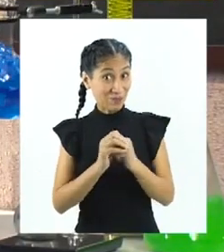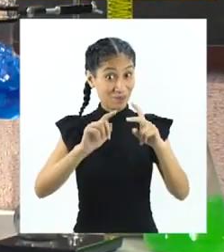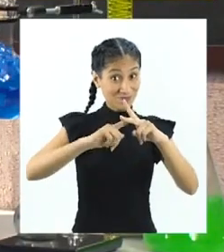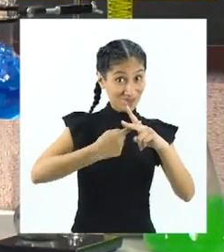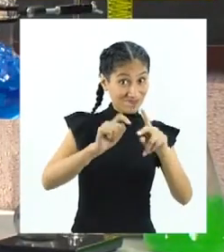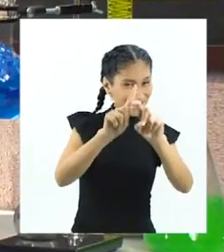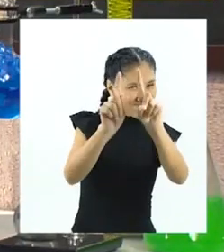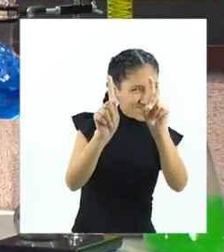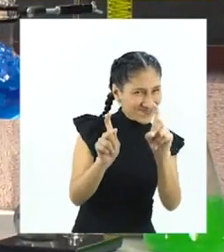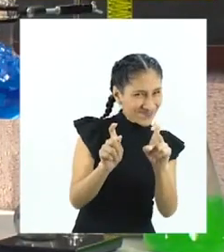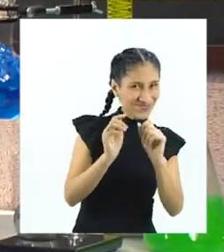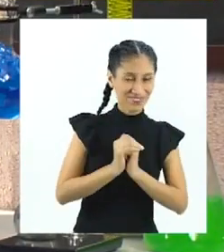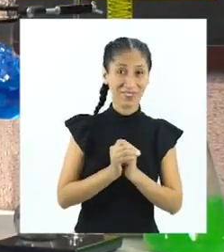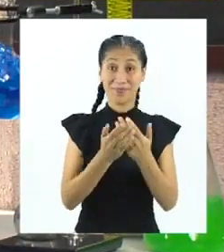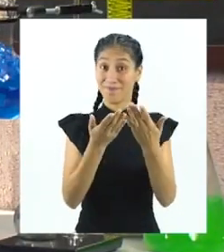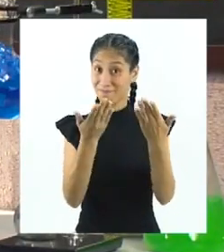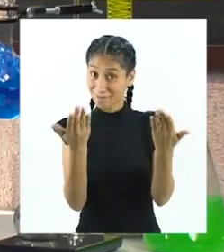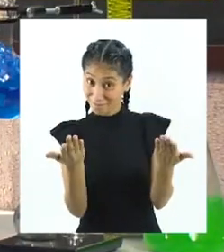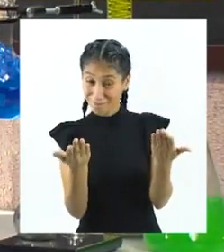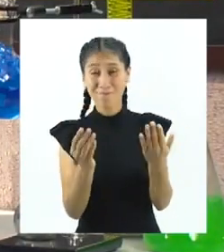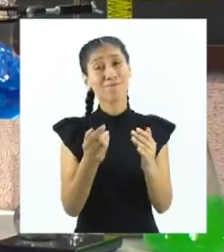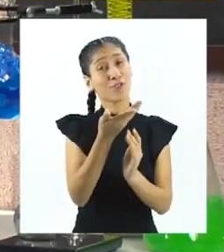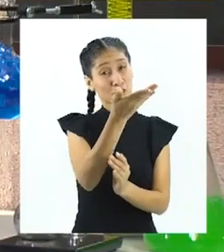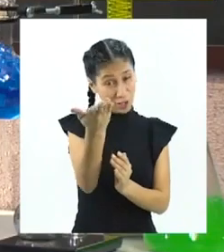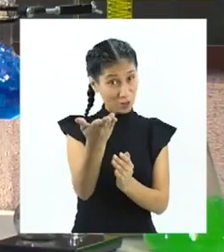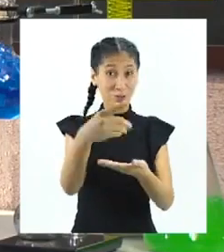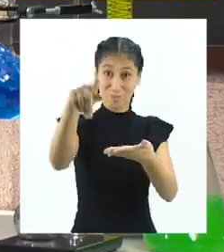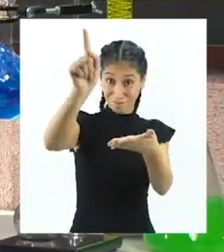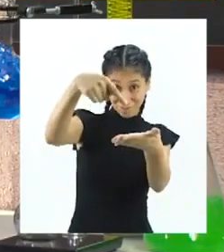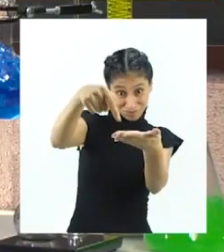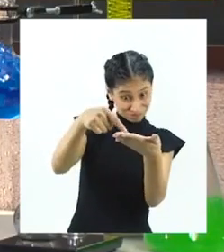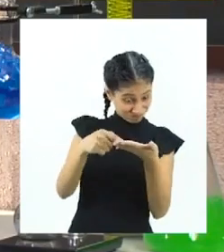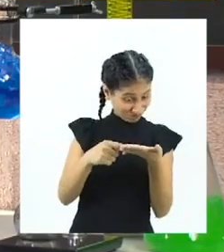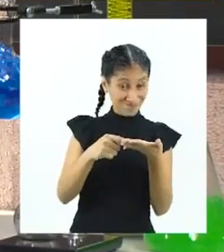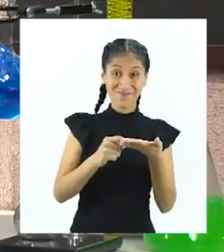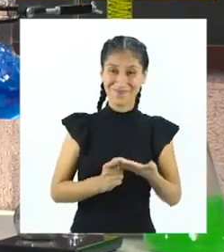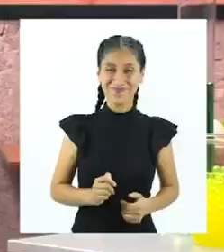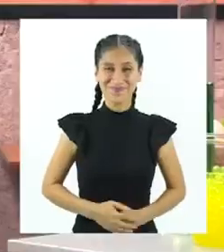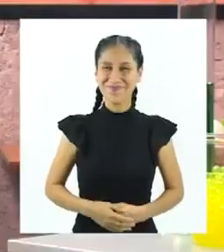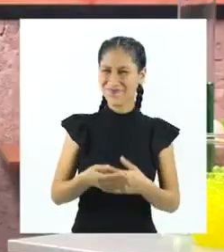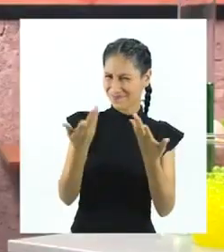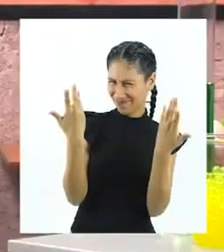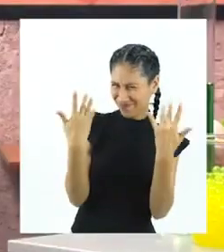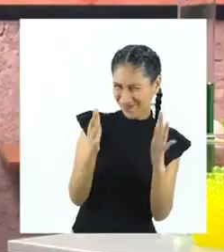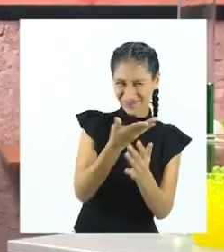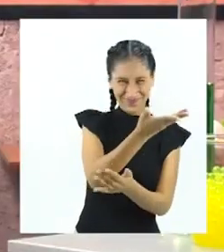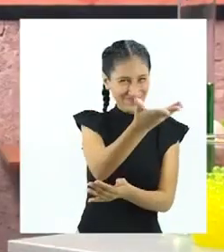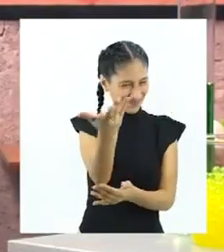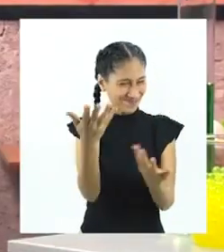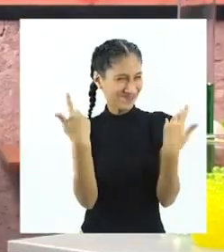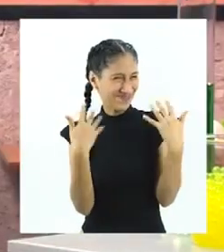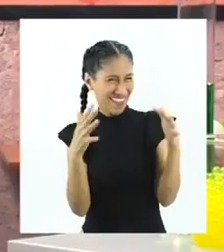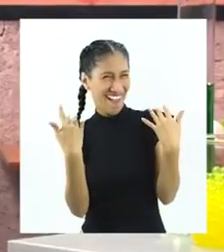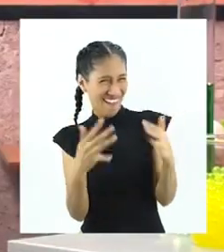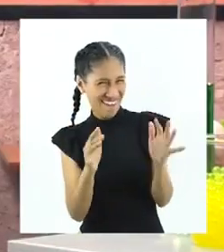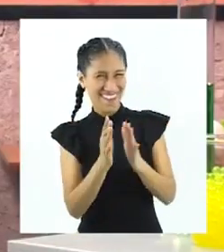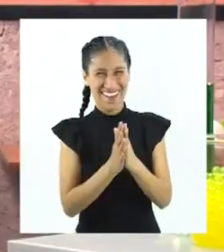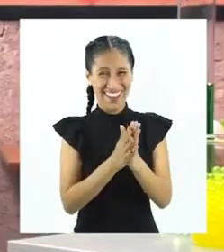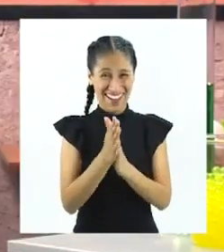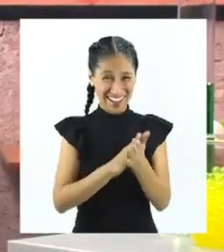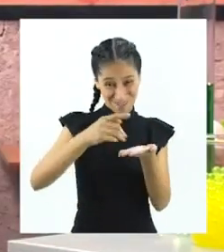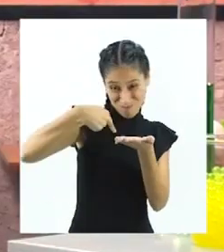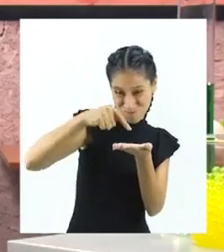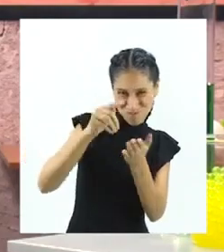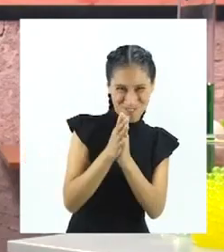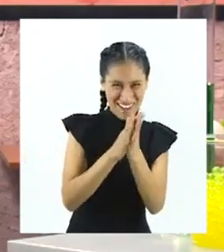Llegó el momento de las preguntas. Y para eso, pedimos la participación de ustedes. Estas chicas y chicos ya